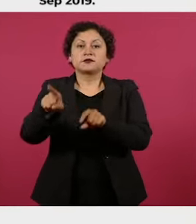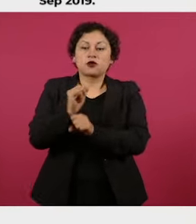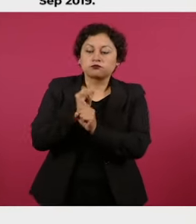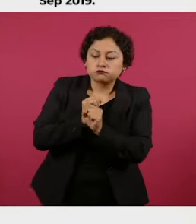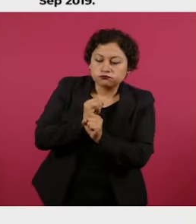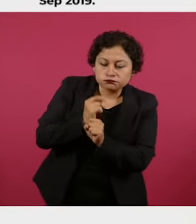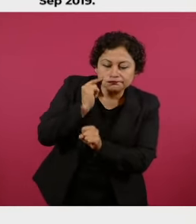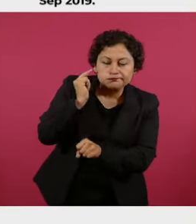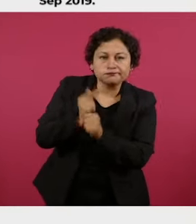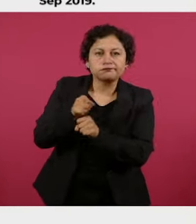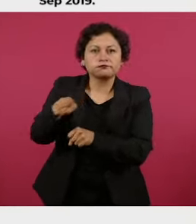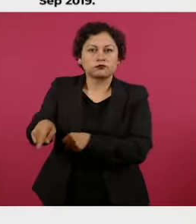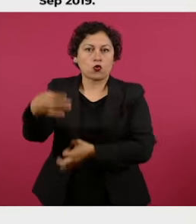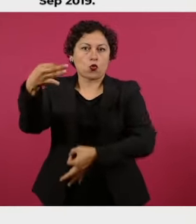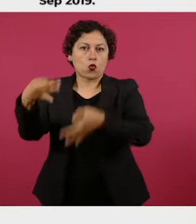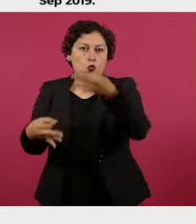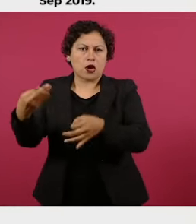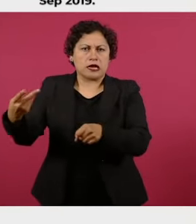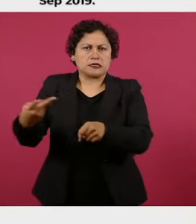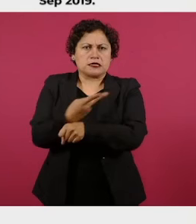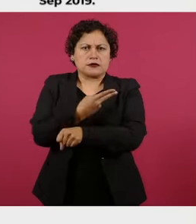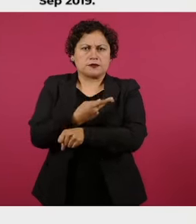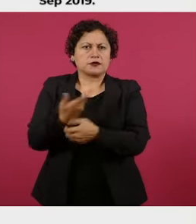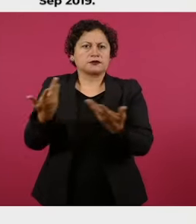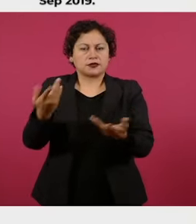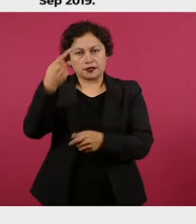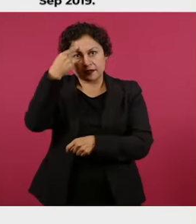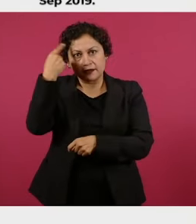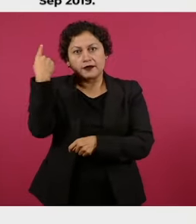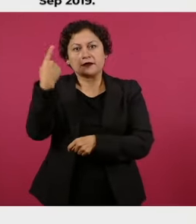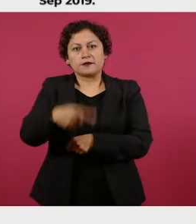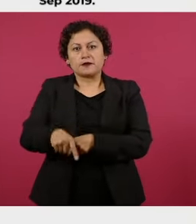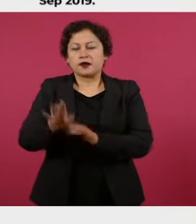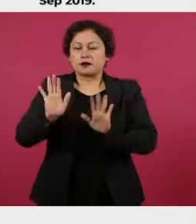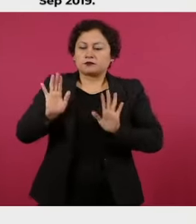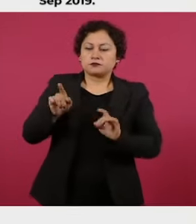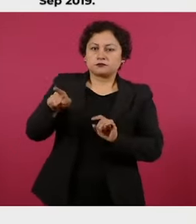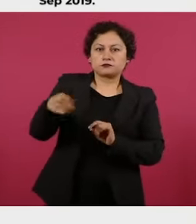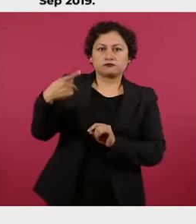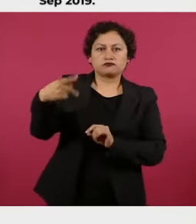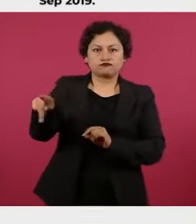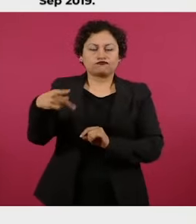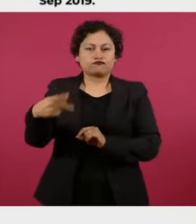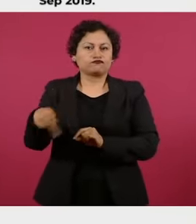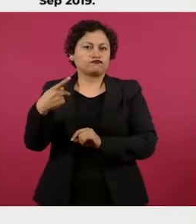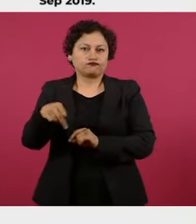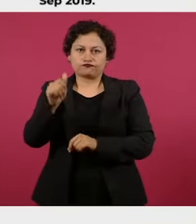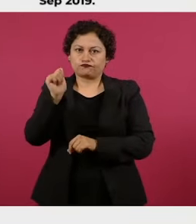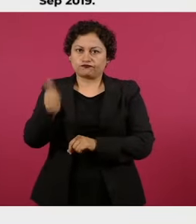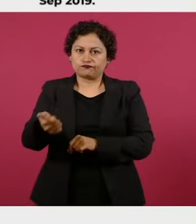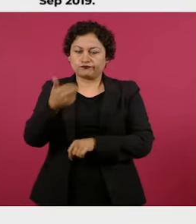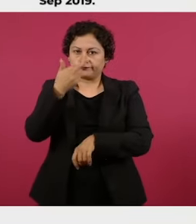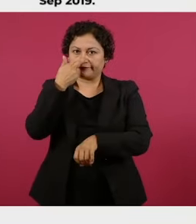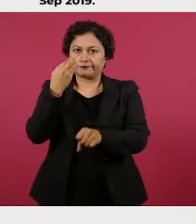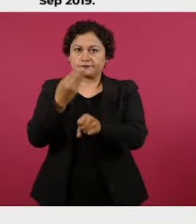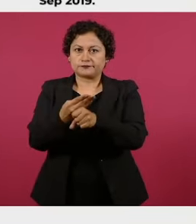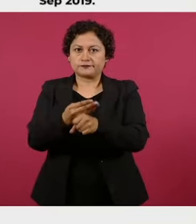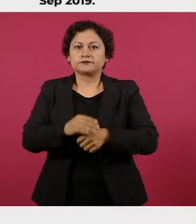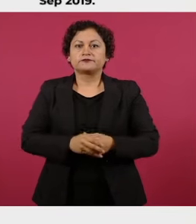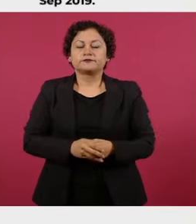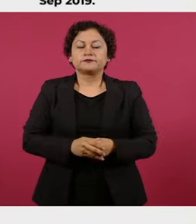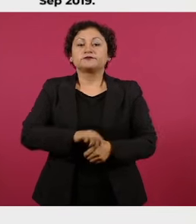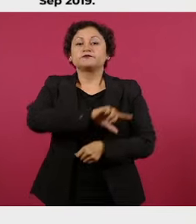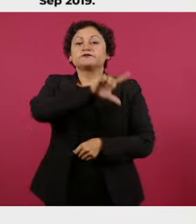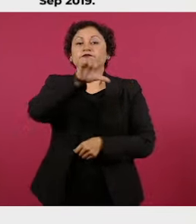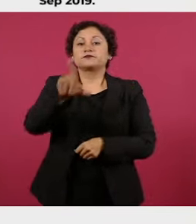Ramírez Montaño para deslindar responsabilidades a iniciativas y penales. Por tal motivo, el Consejo de la